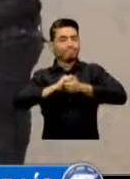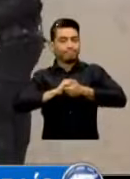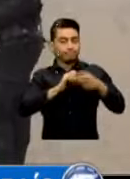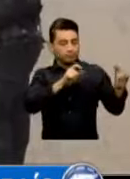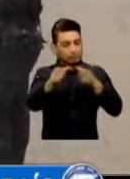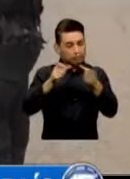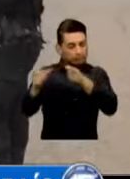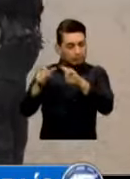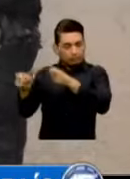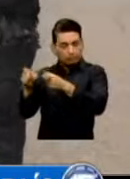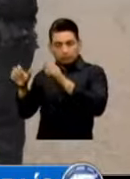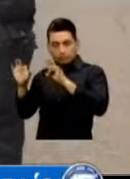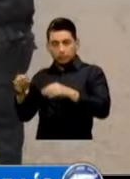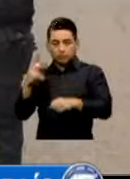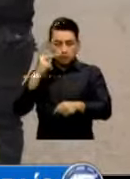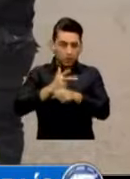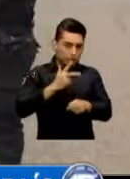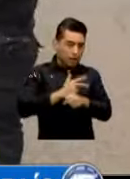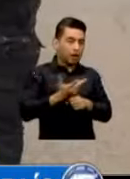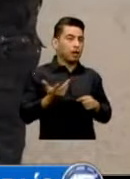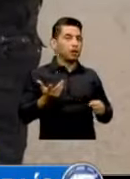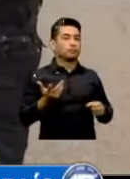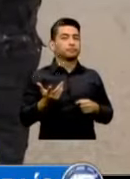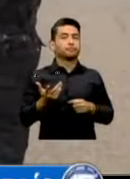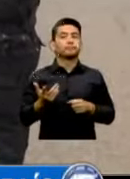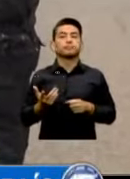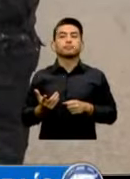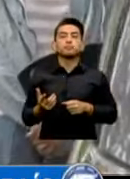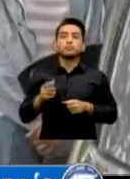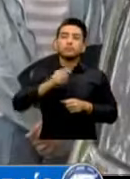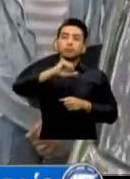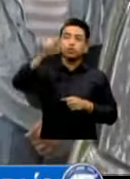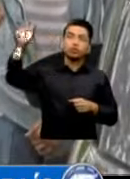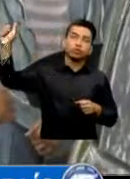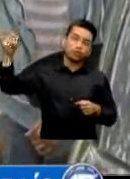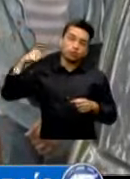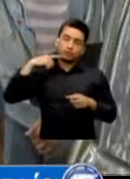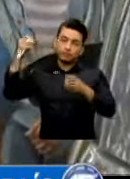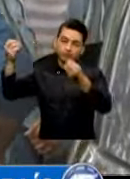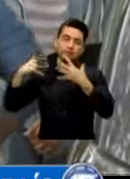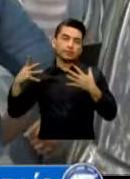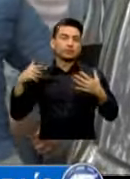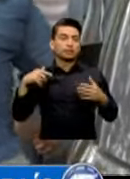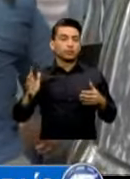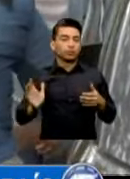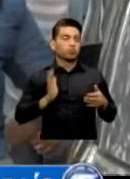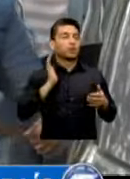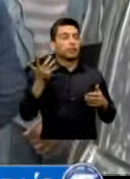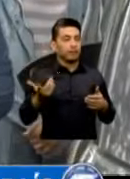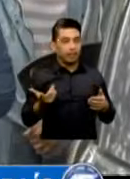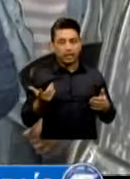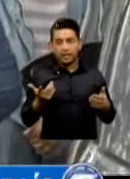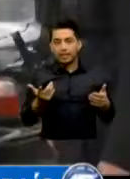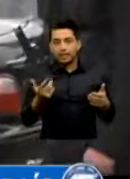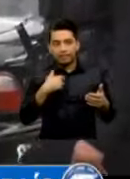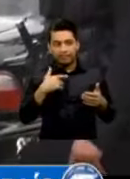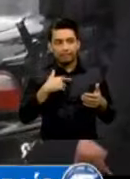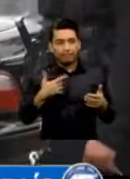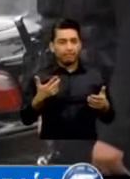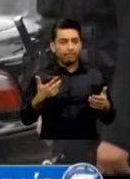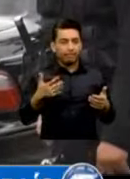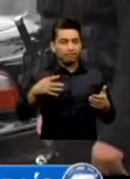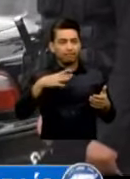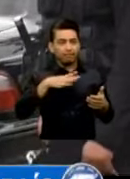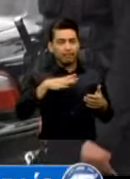Guatemala Según Fuentes Internacionales Afortunadamente Pese A Que Nosotros Percibimos Algún